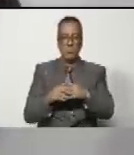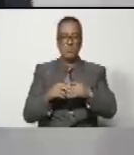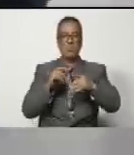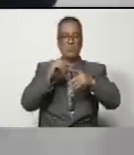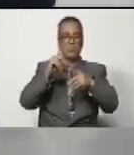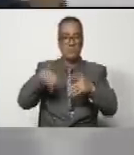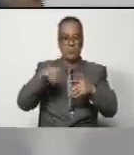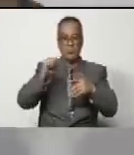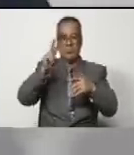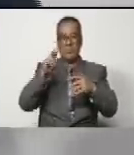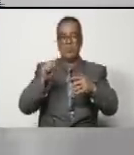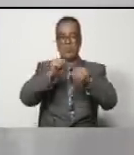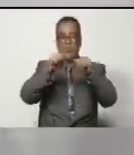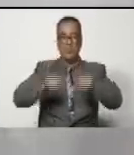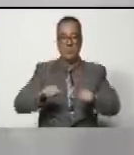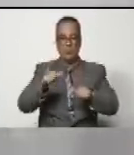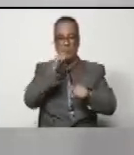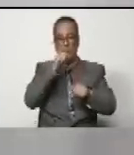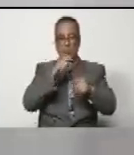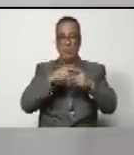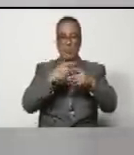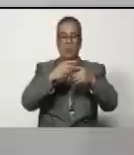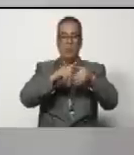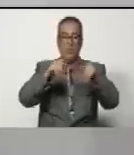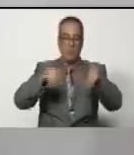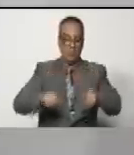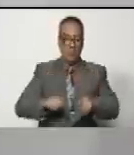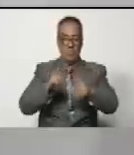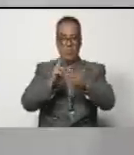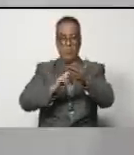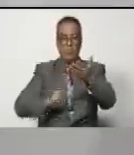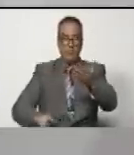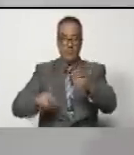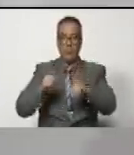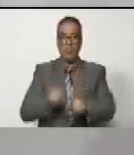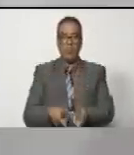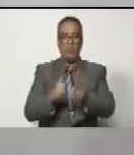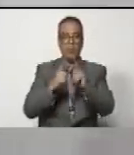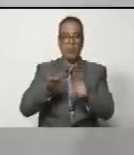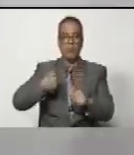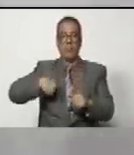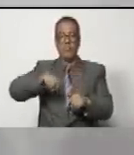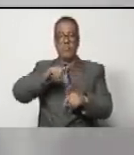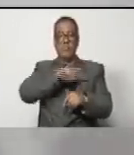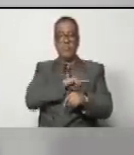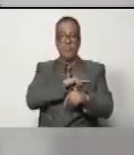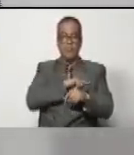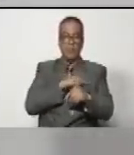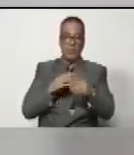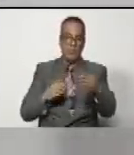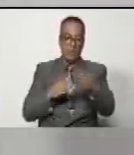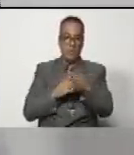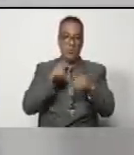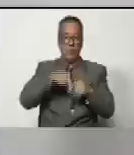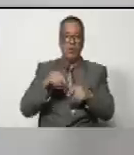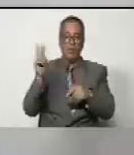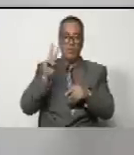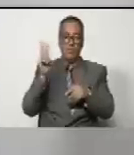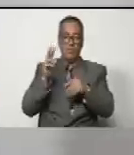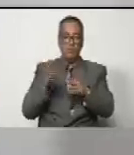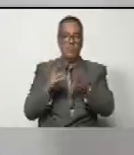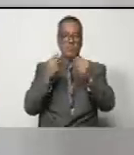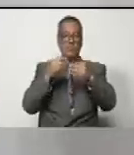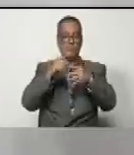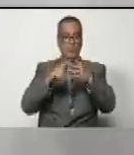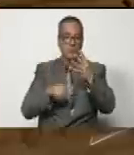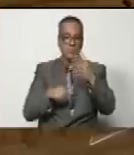PDVSA, para el sistema de agua, para el sistema eléctrico. Un avión que nos permitía a nosotros desbloquear al país en